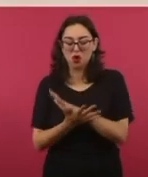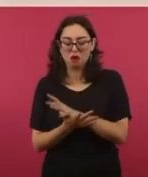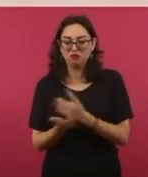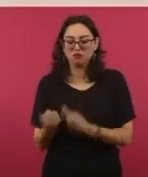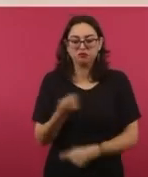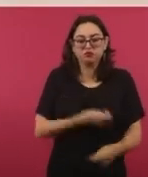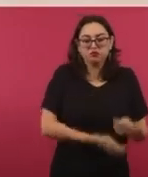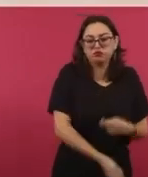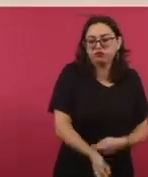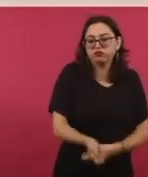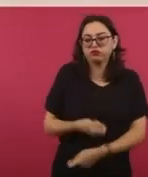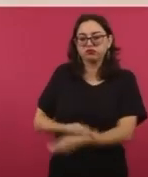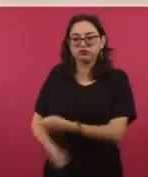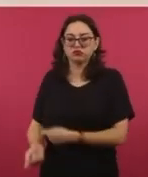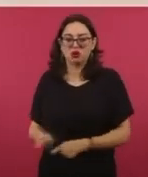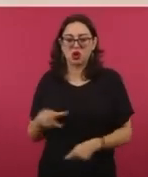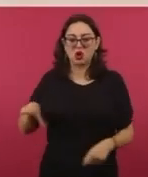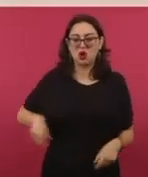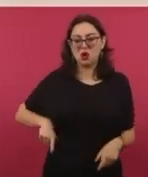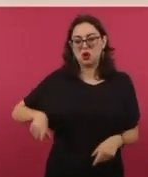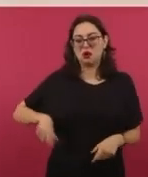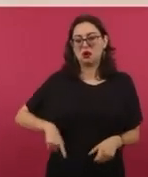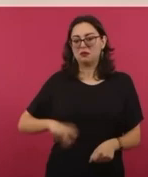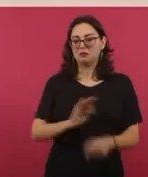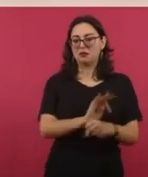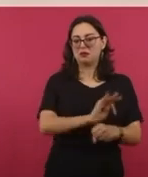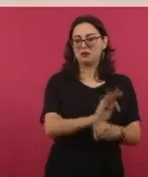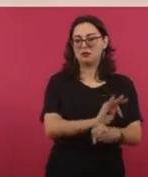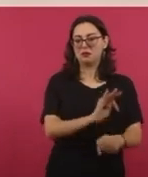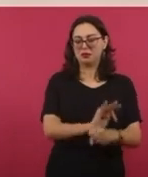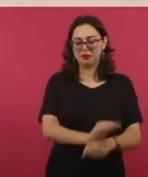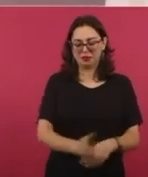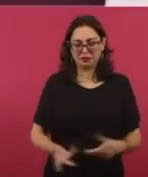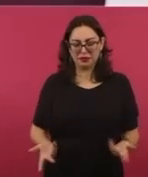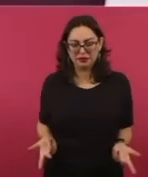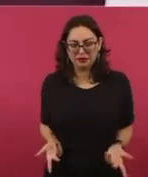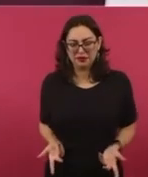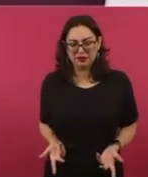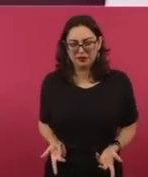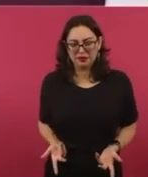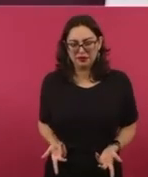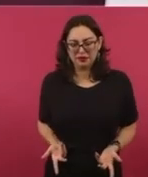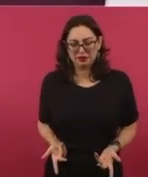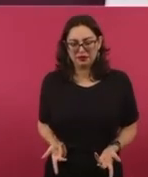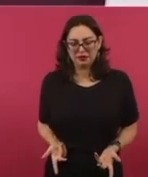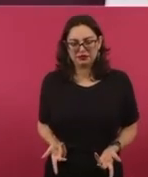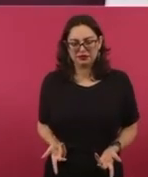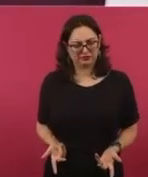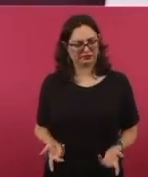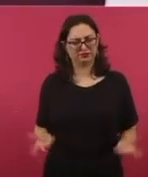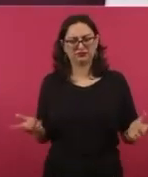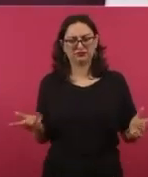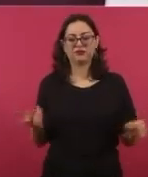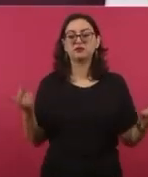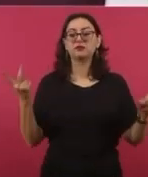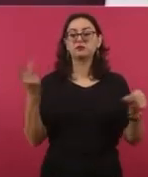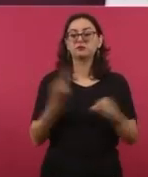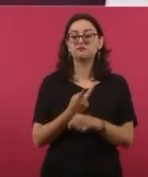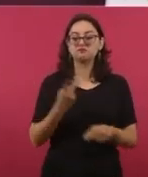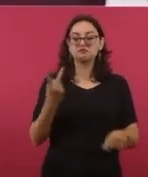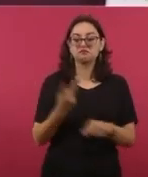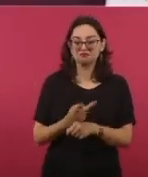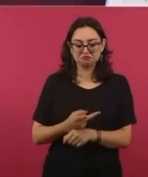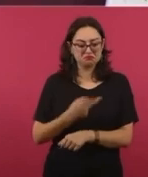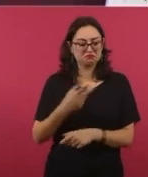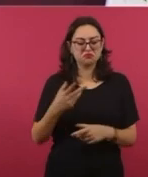servidores públicos, y que de la noche a la mañana se hacen inmensamente